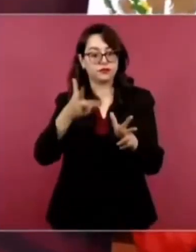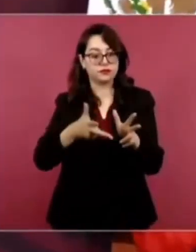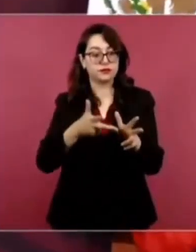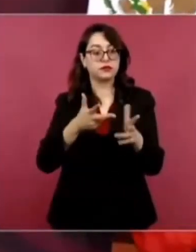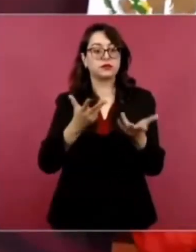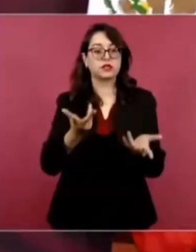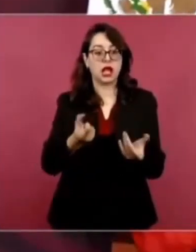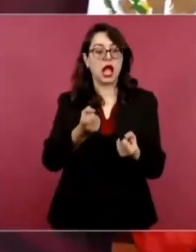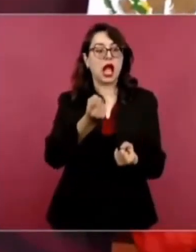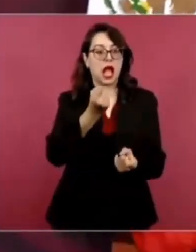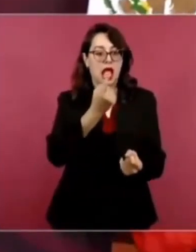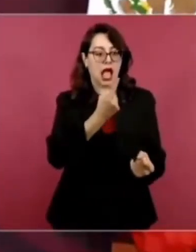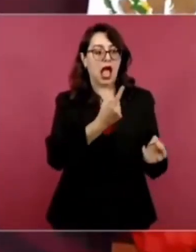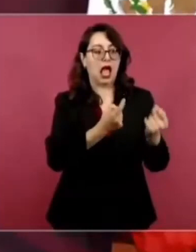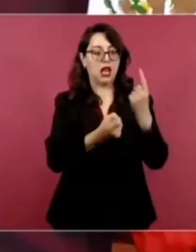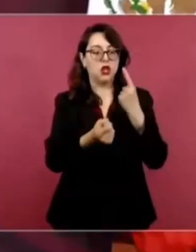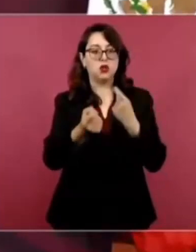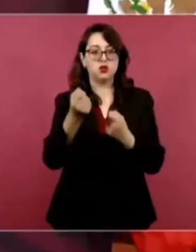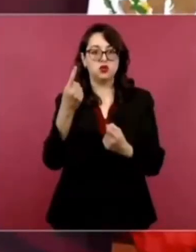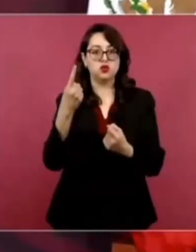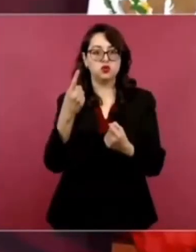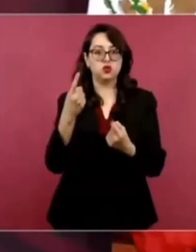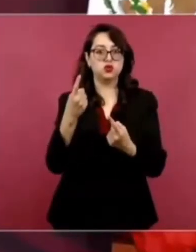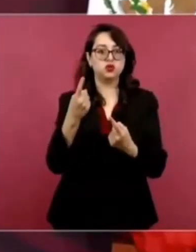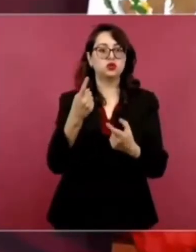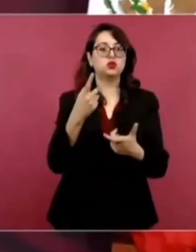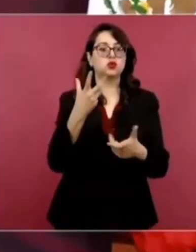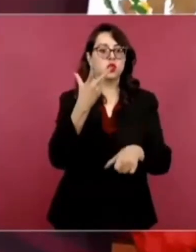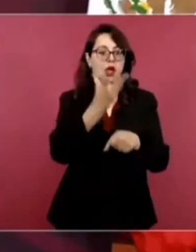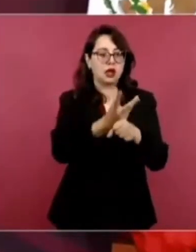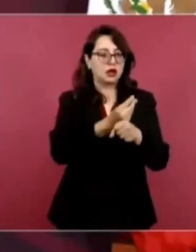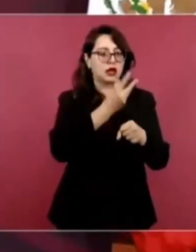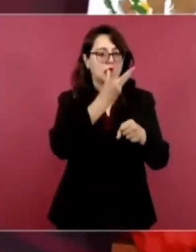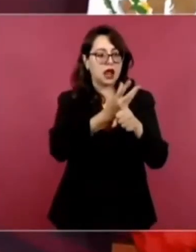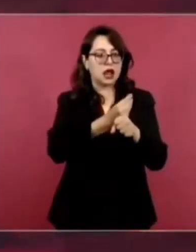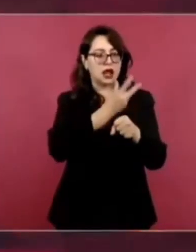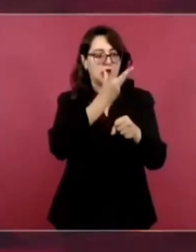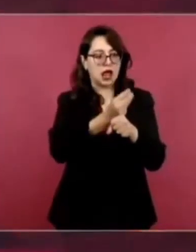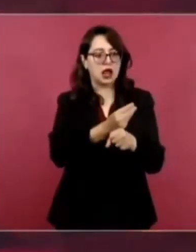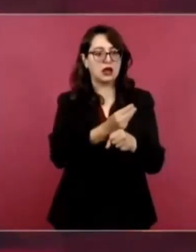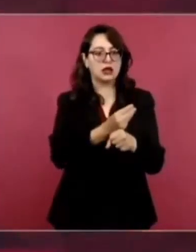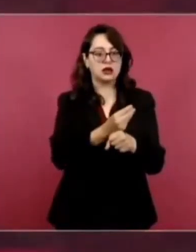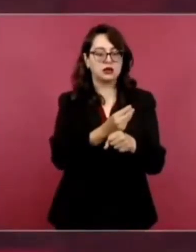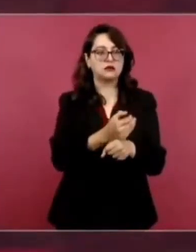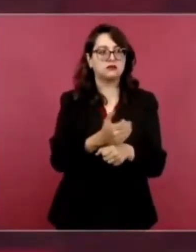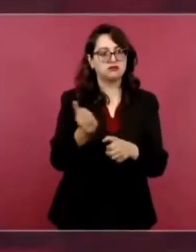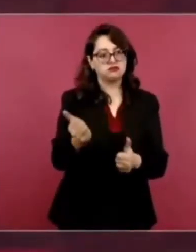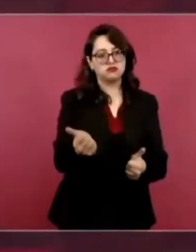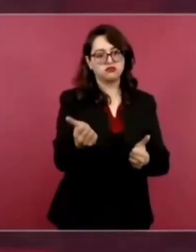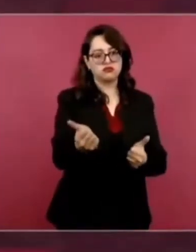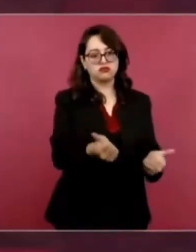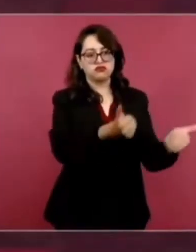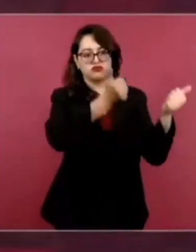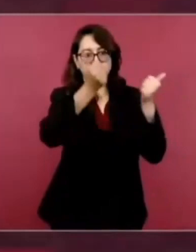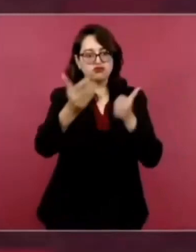reconstruidos para iniciar en Estados Unidos y en